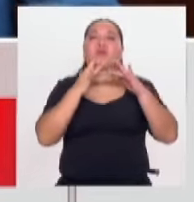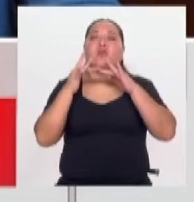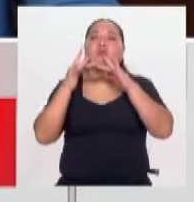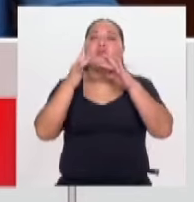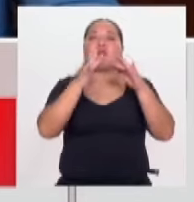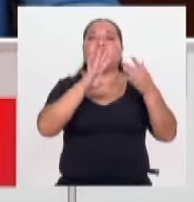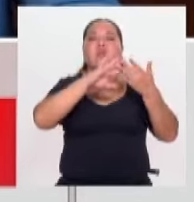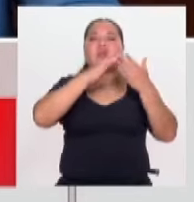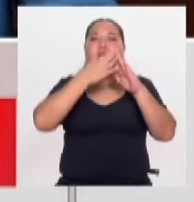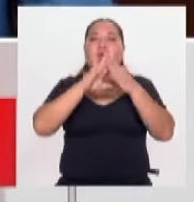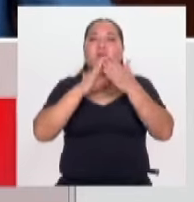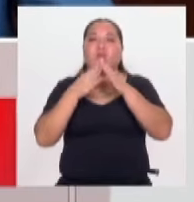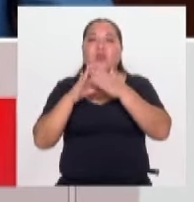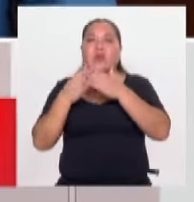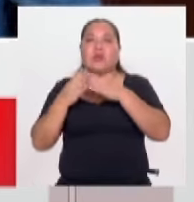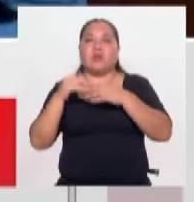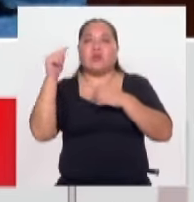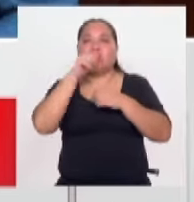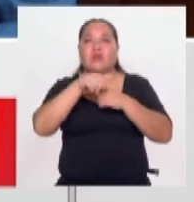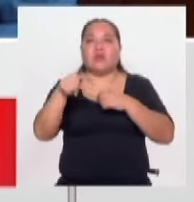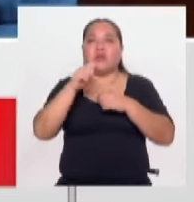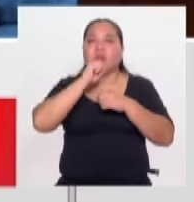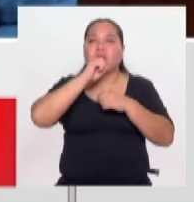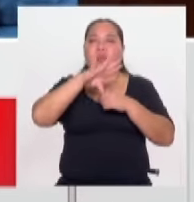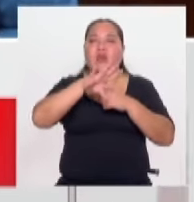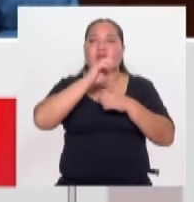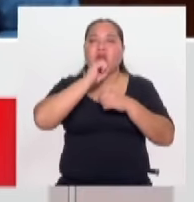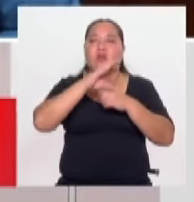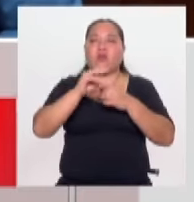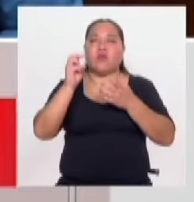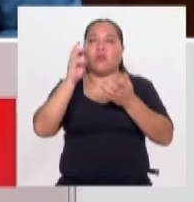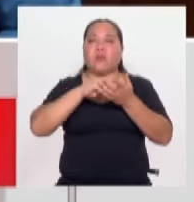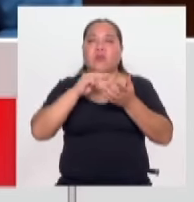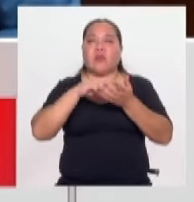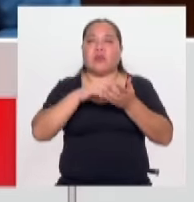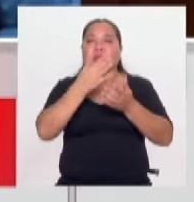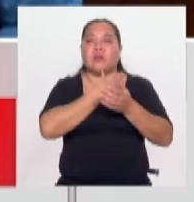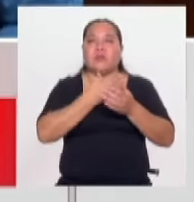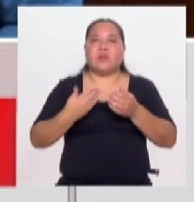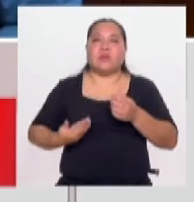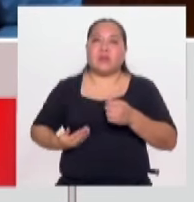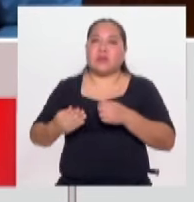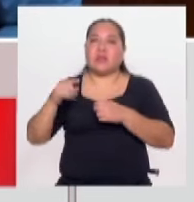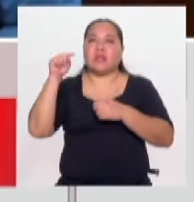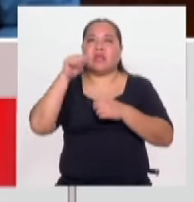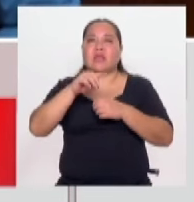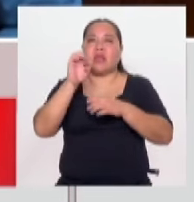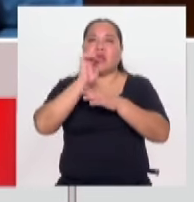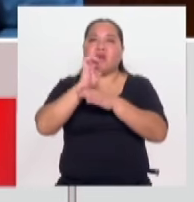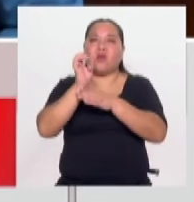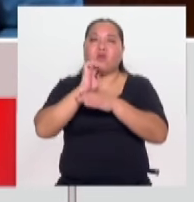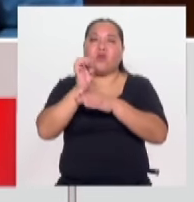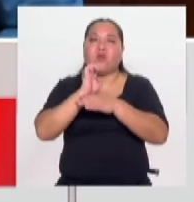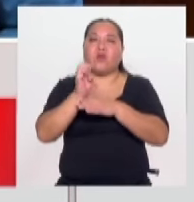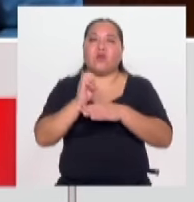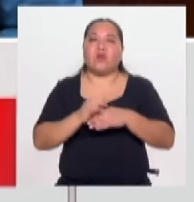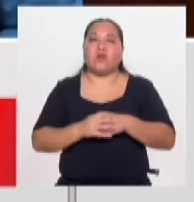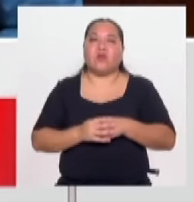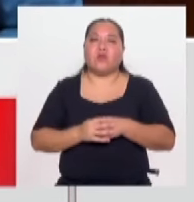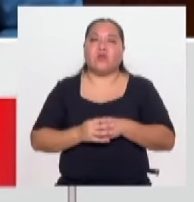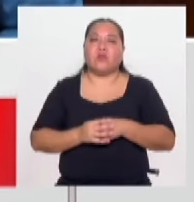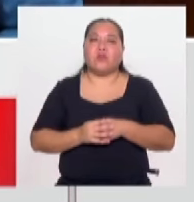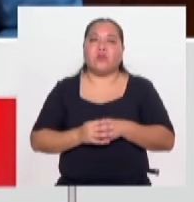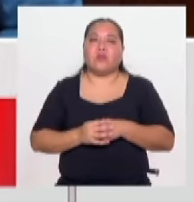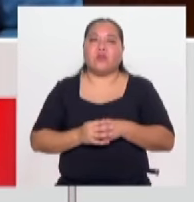Entonces dijo algo más el presidente de Ecuador, que